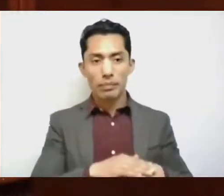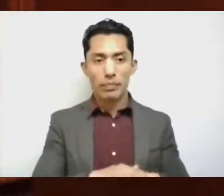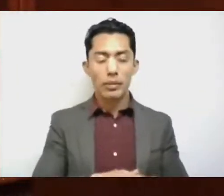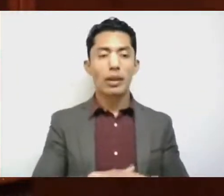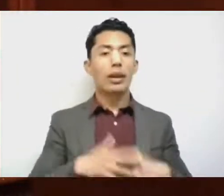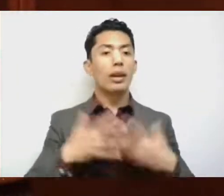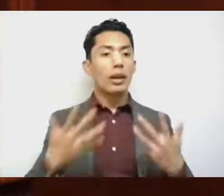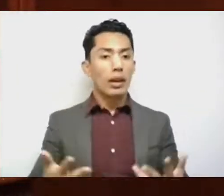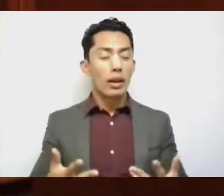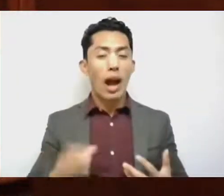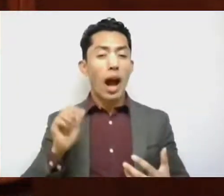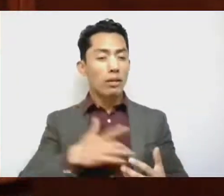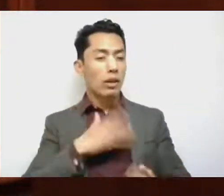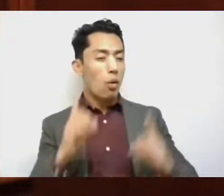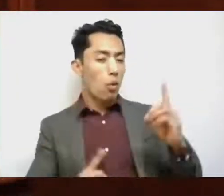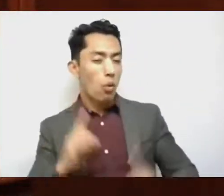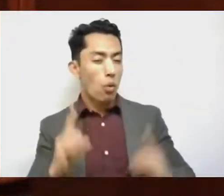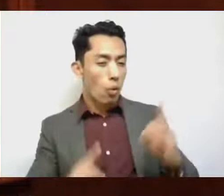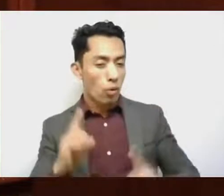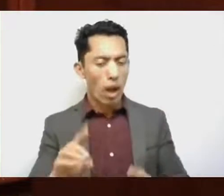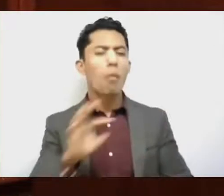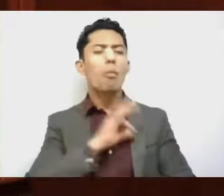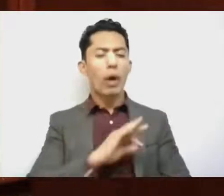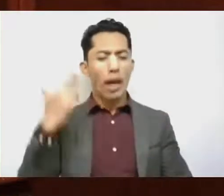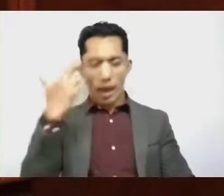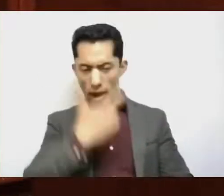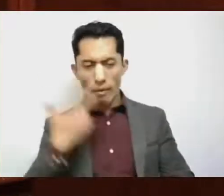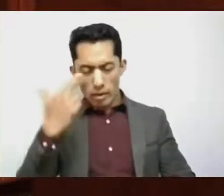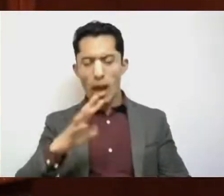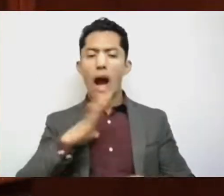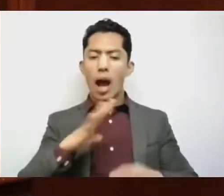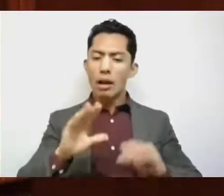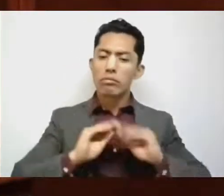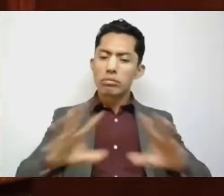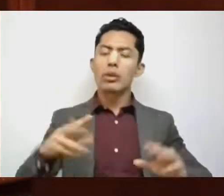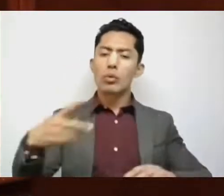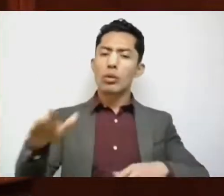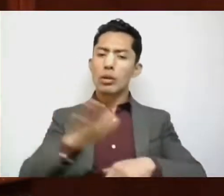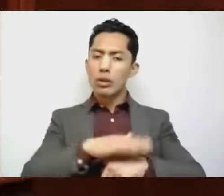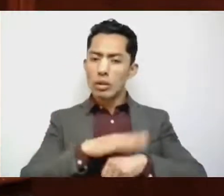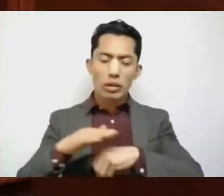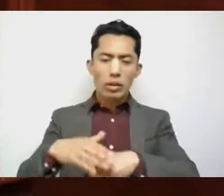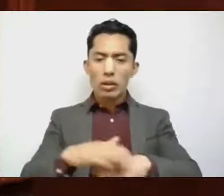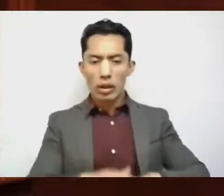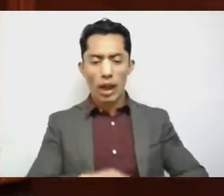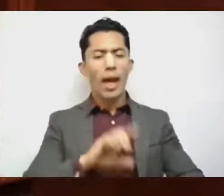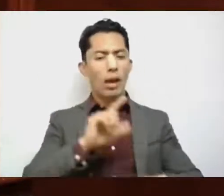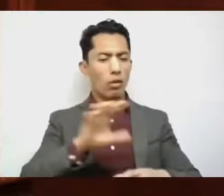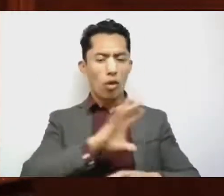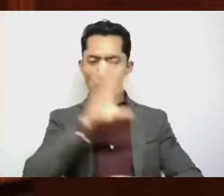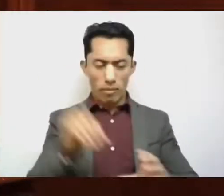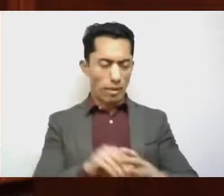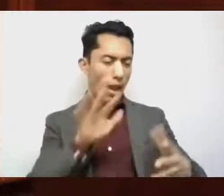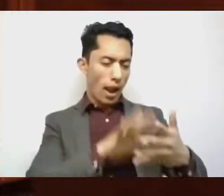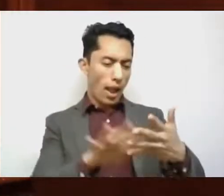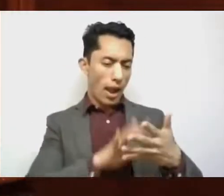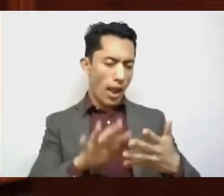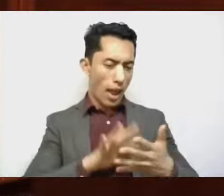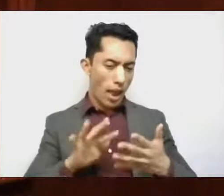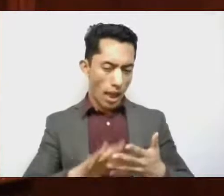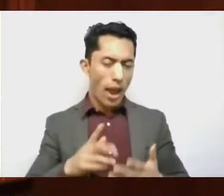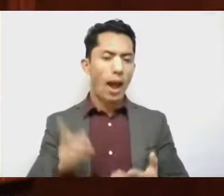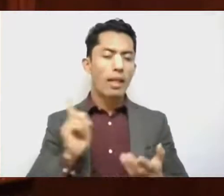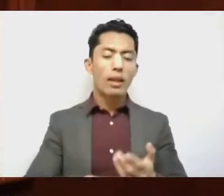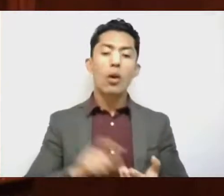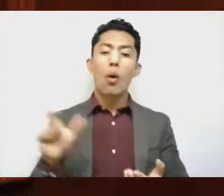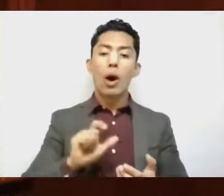alguna duda al respecto puede consultar la publicación de la convocatoria y todo lo que a ella concierne emitida